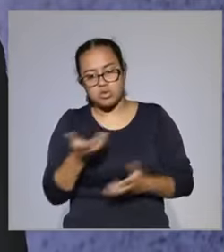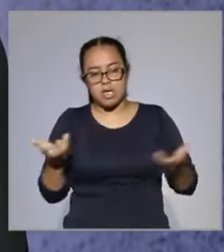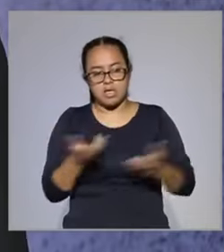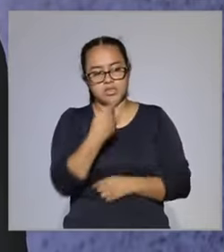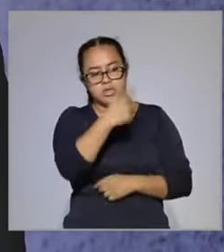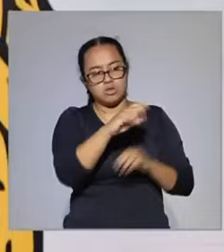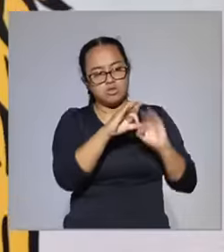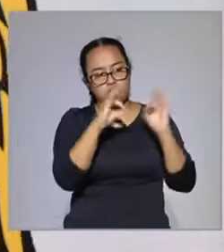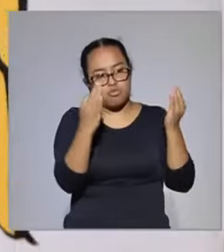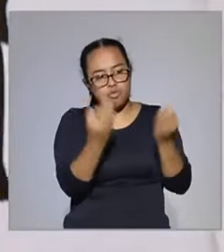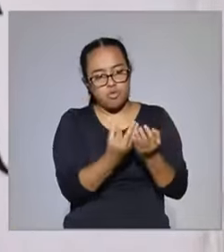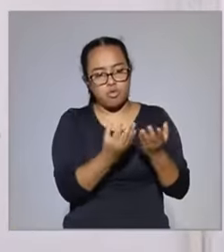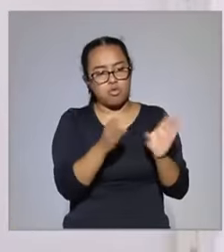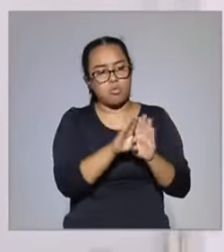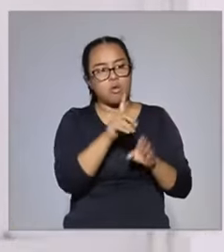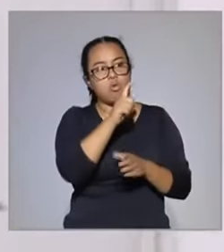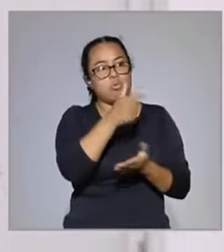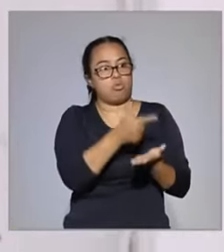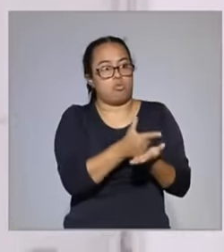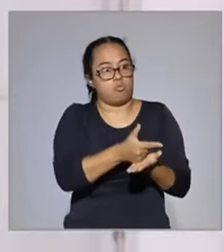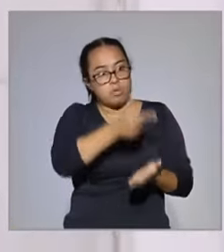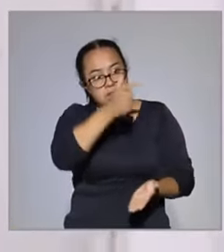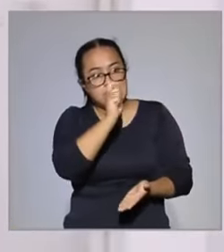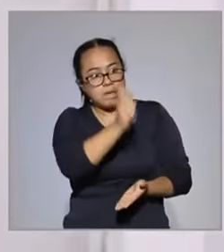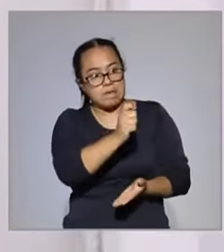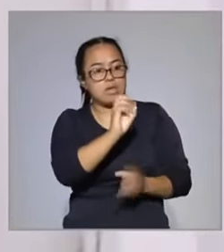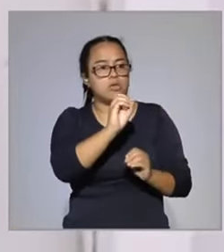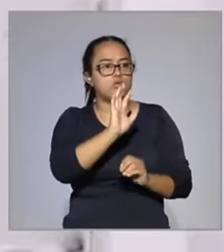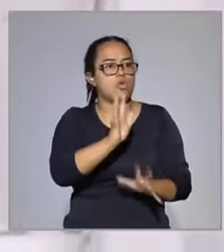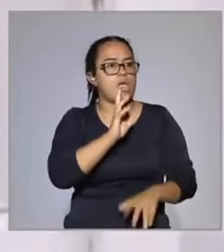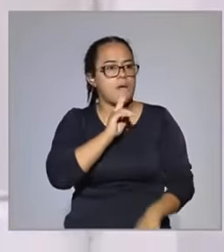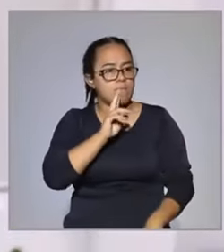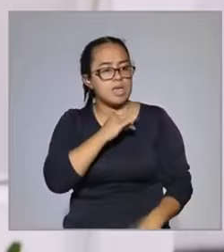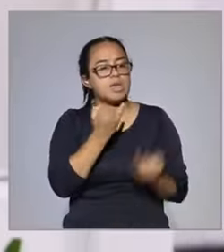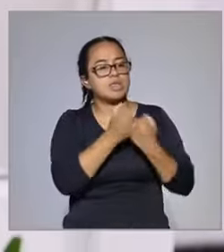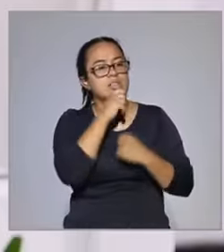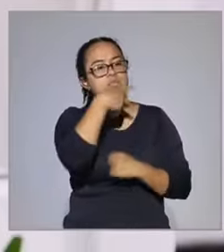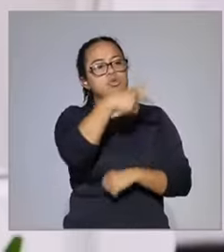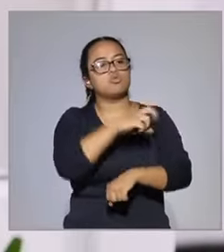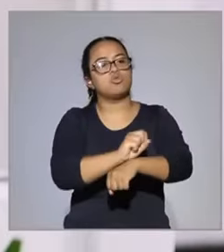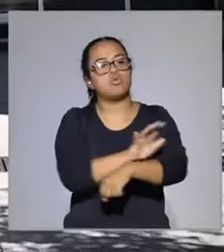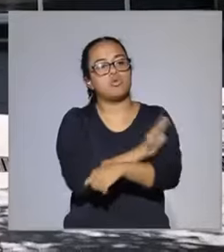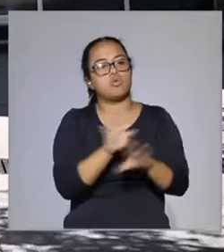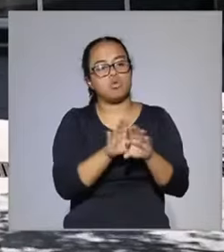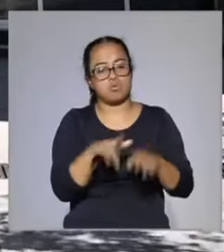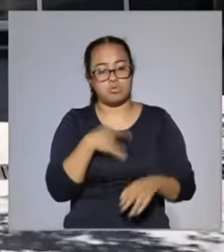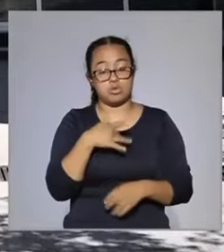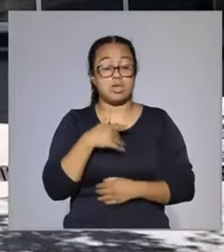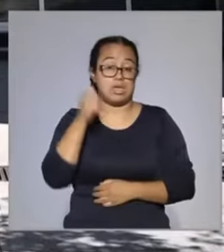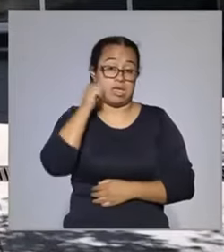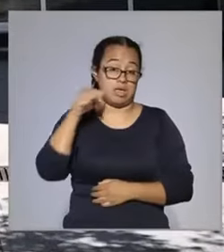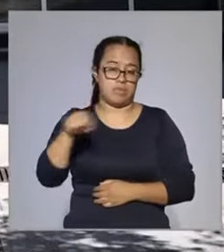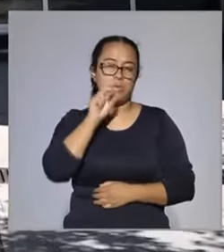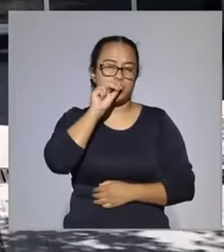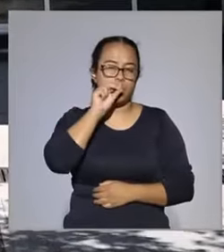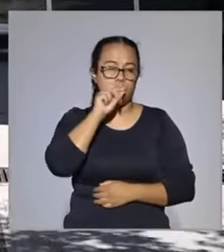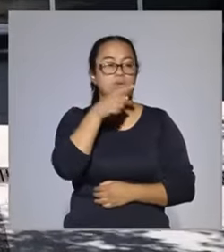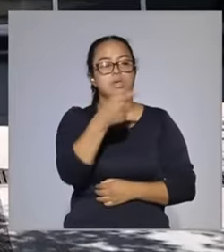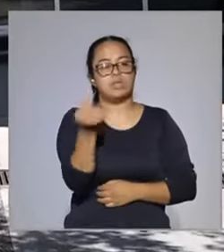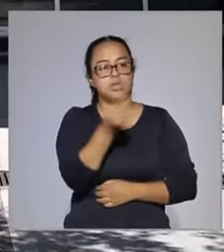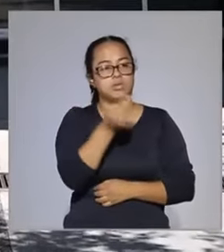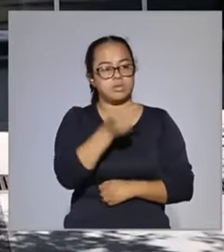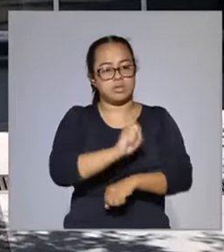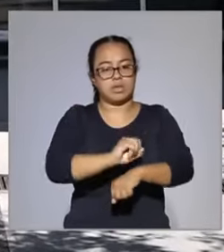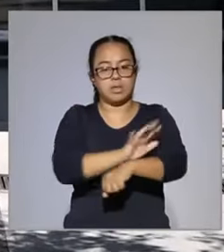a su forma de agravar o de mejorar y de acuerdo a su estado de ánimo. La homeopatía considera mucho el estado emocional de las personas para